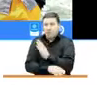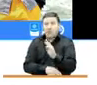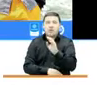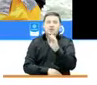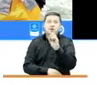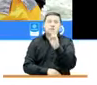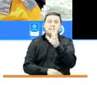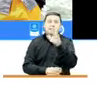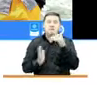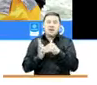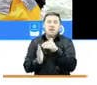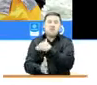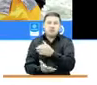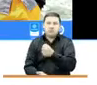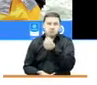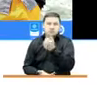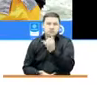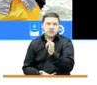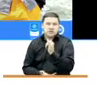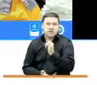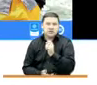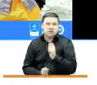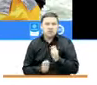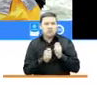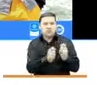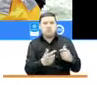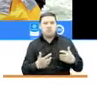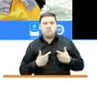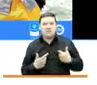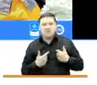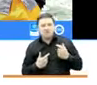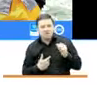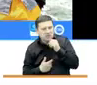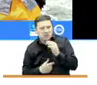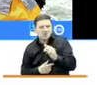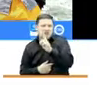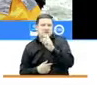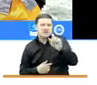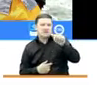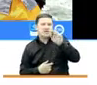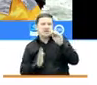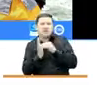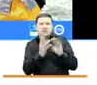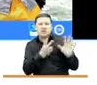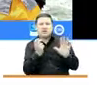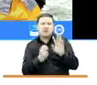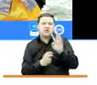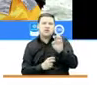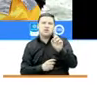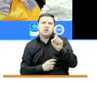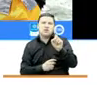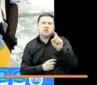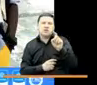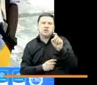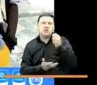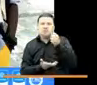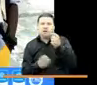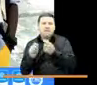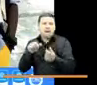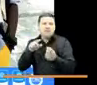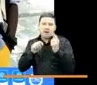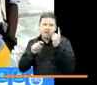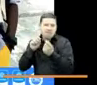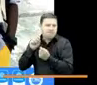mil millones de pesos que entregamos a las víctimas, 119 mil 786 indemnizaciones que